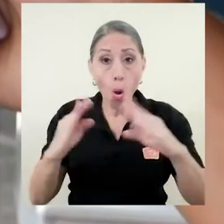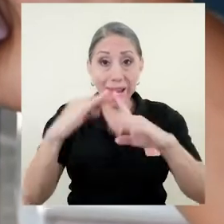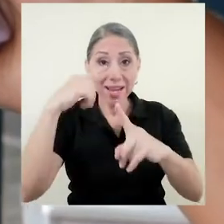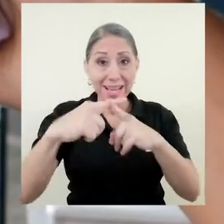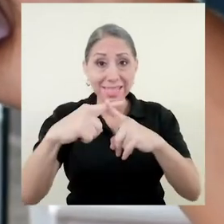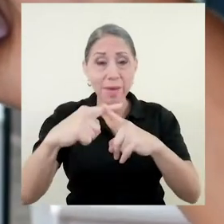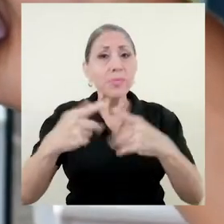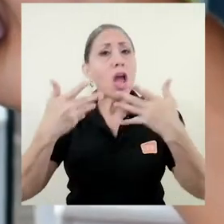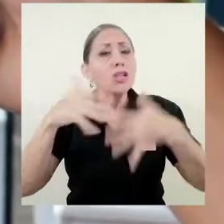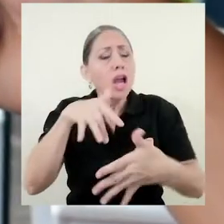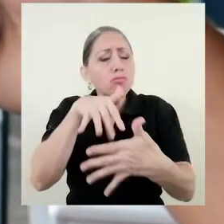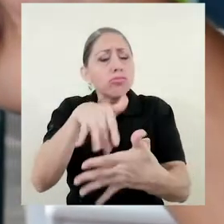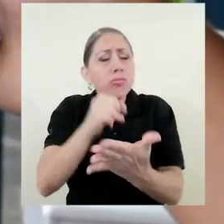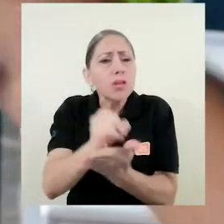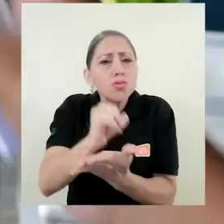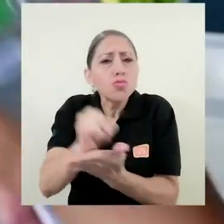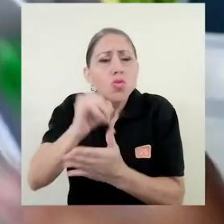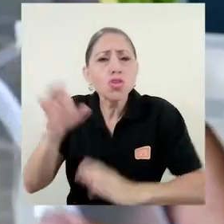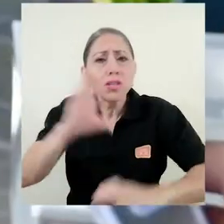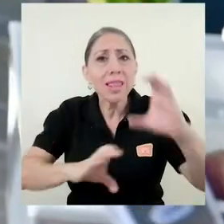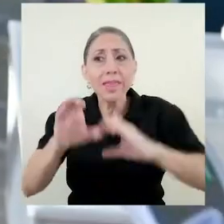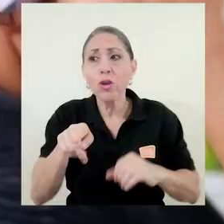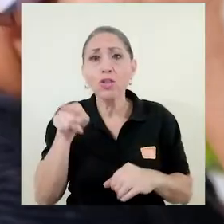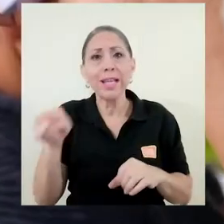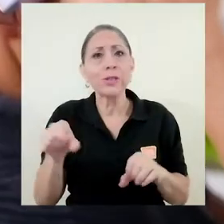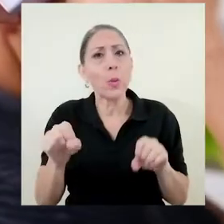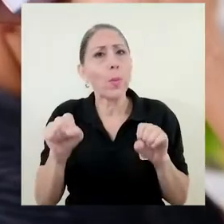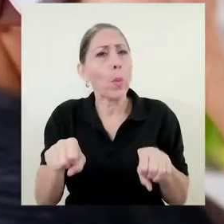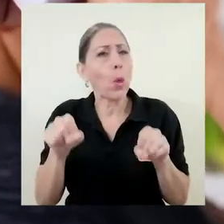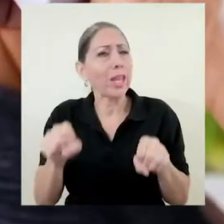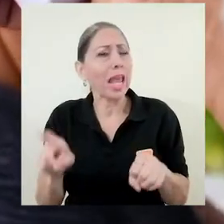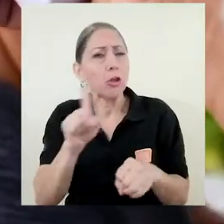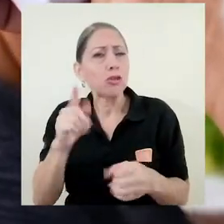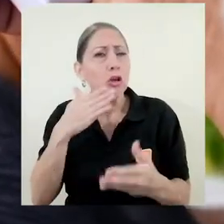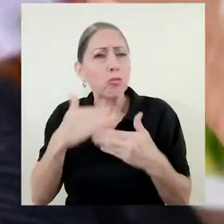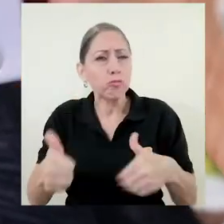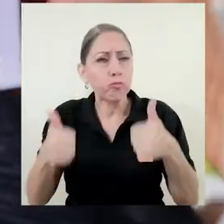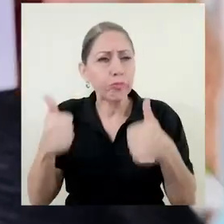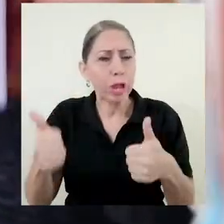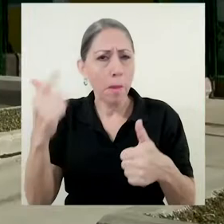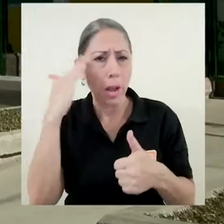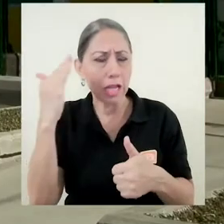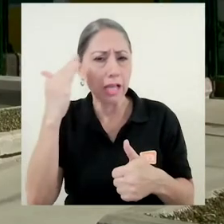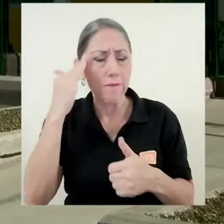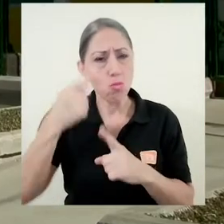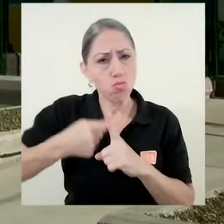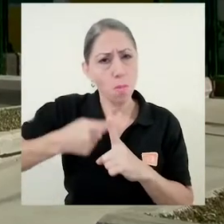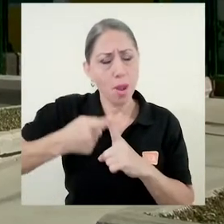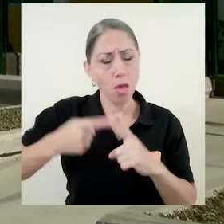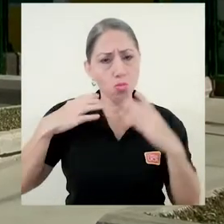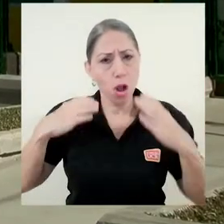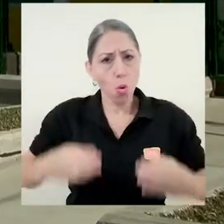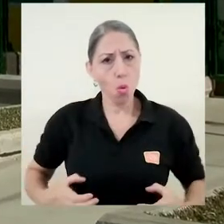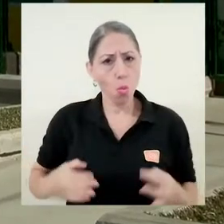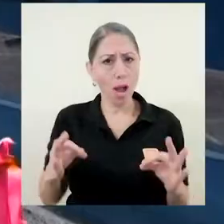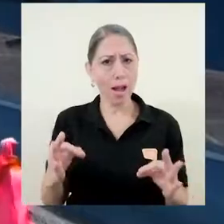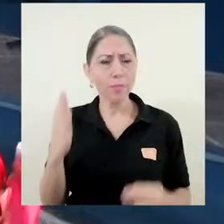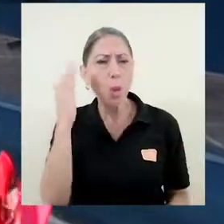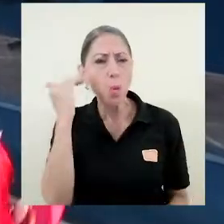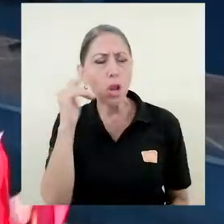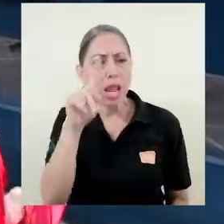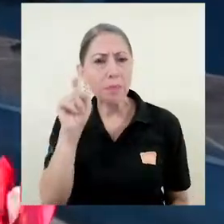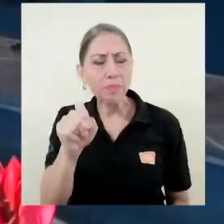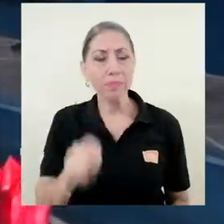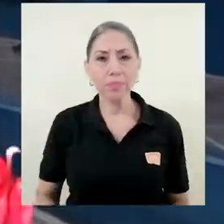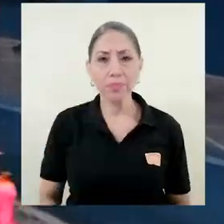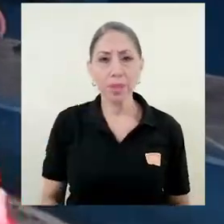De acuerdo con estudios científicos, este método podría no ser tan efectivo para medir la temperatura corporal. ¿Pero